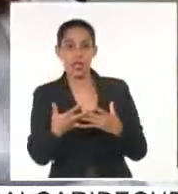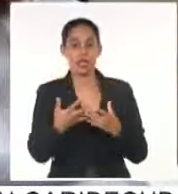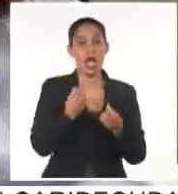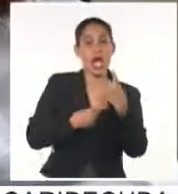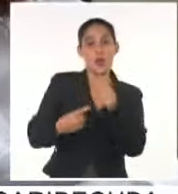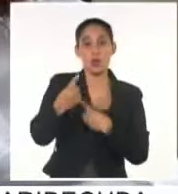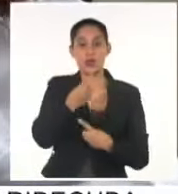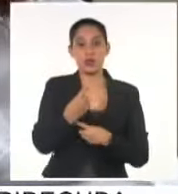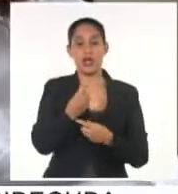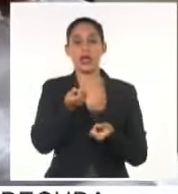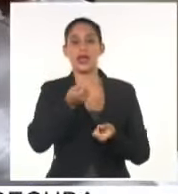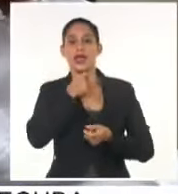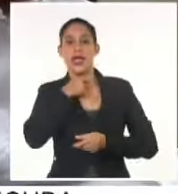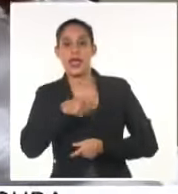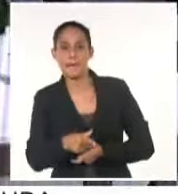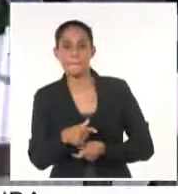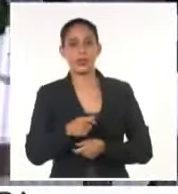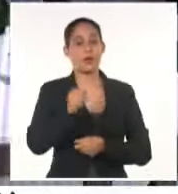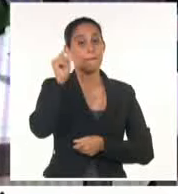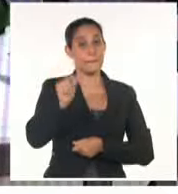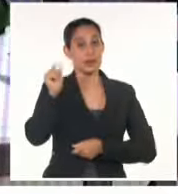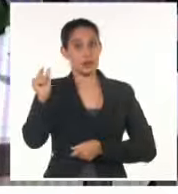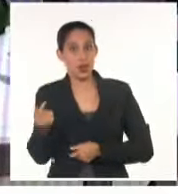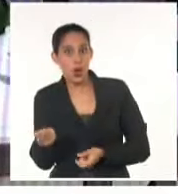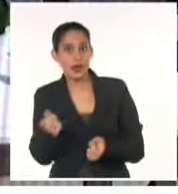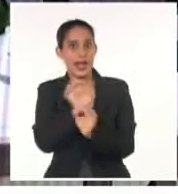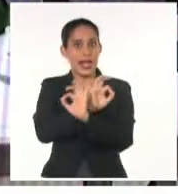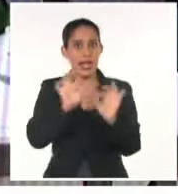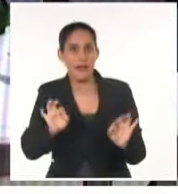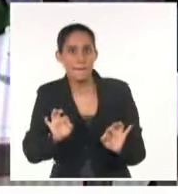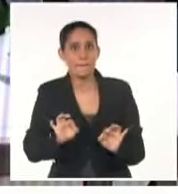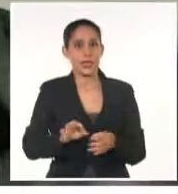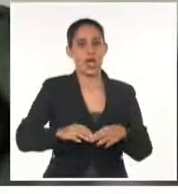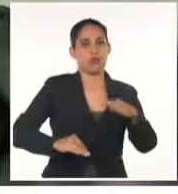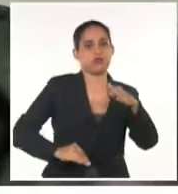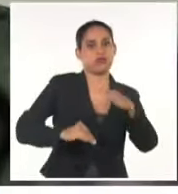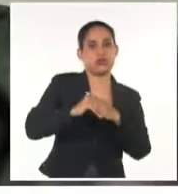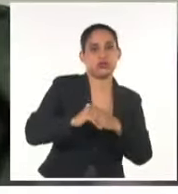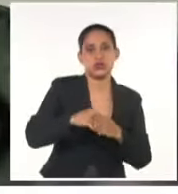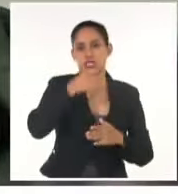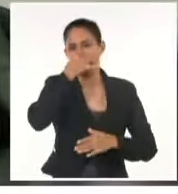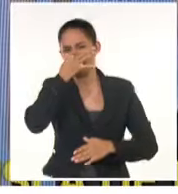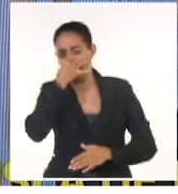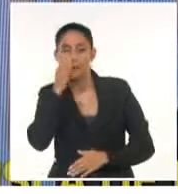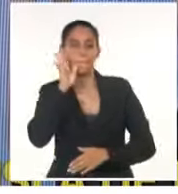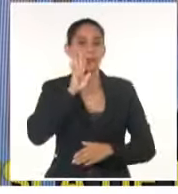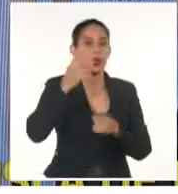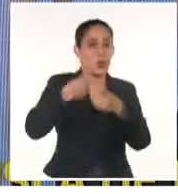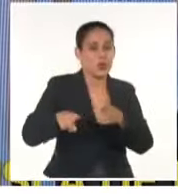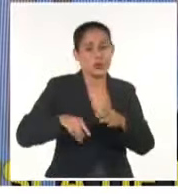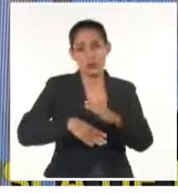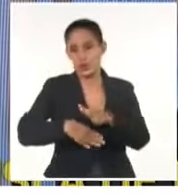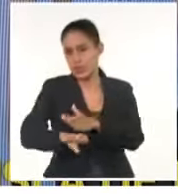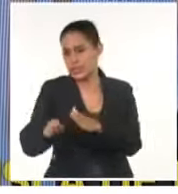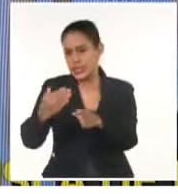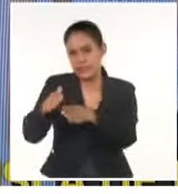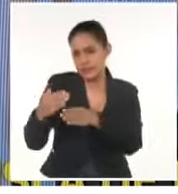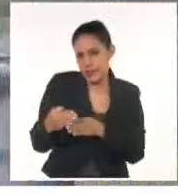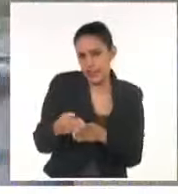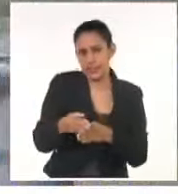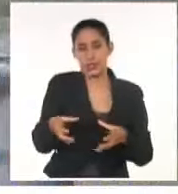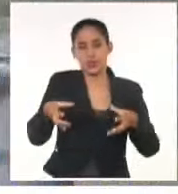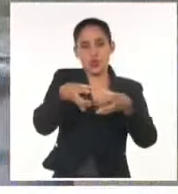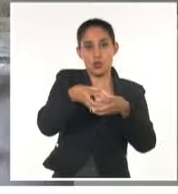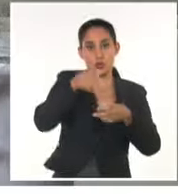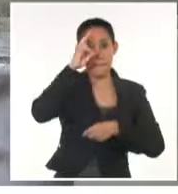evacuación de personas, la limpieza de alcantarillados, el alistamiento de los centros de evacuación y de las brigadas médicas,